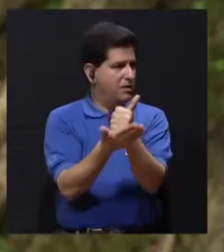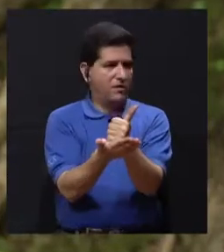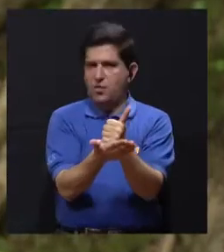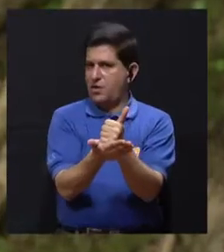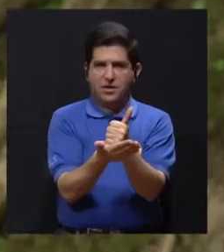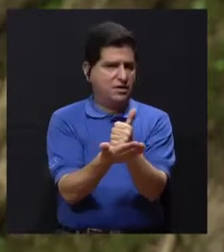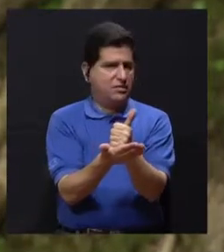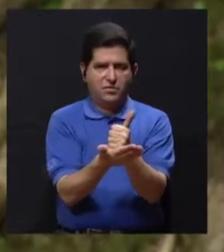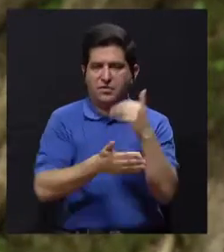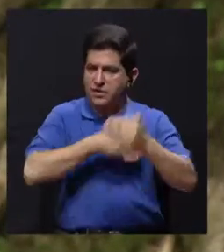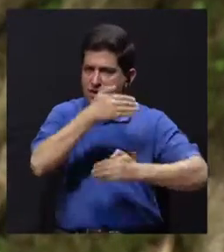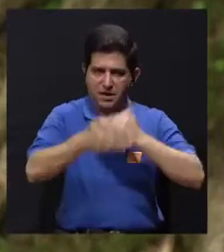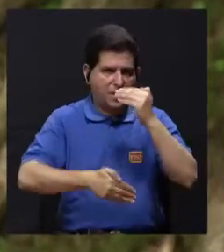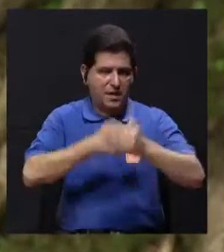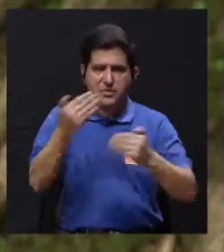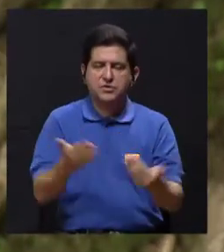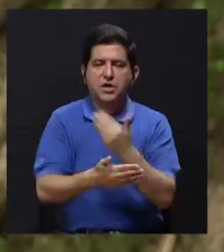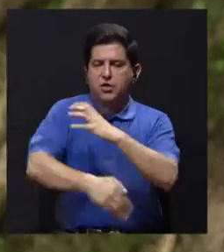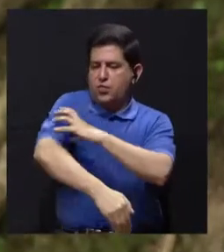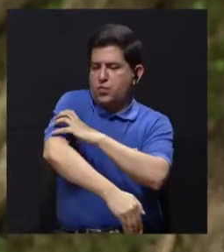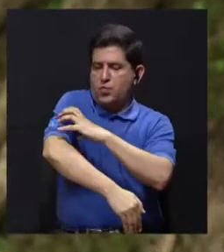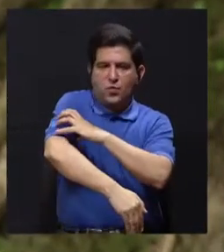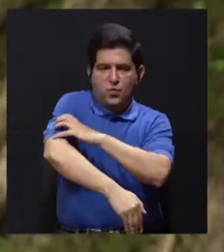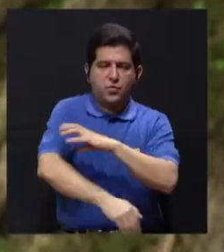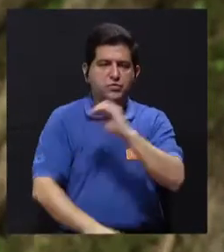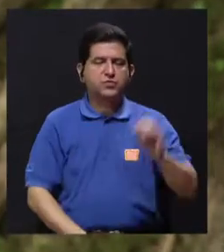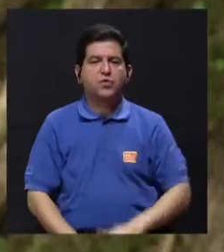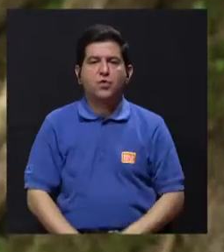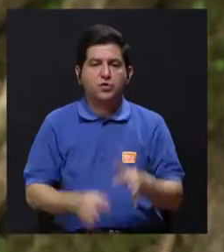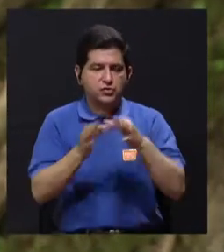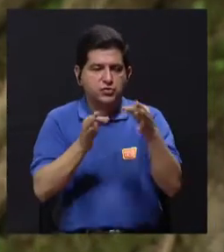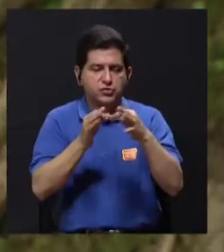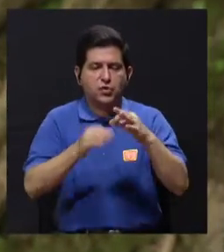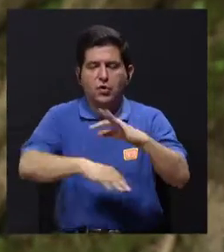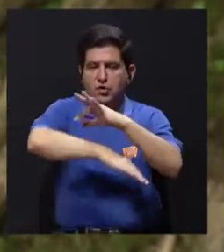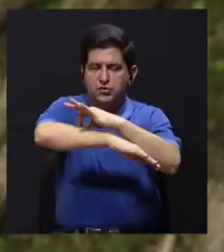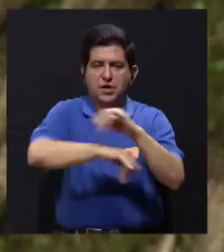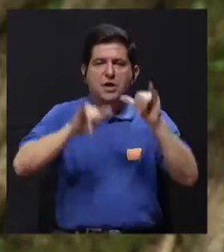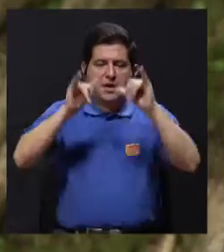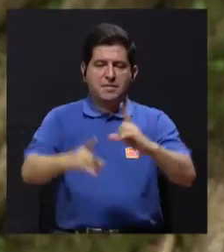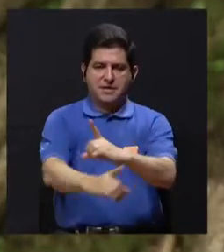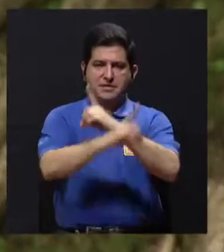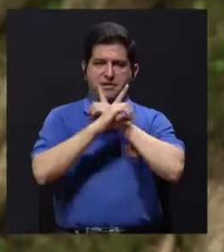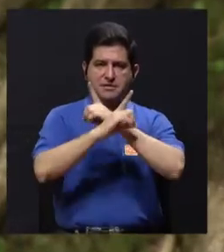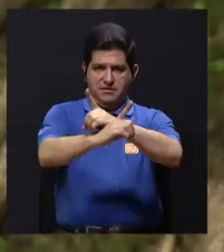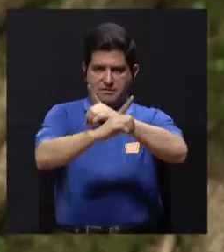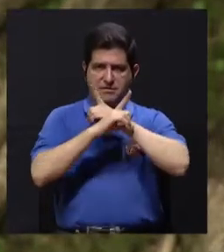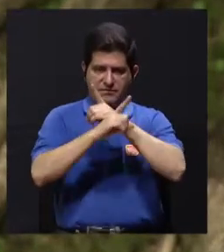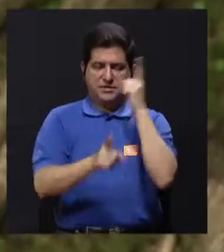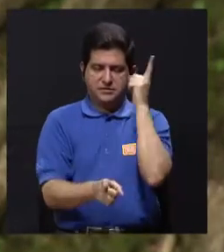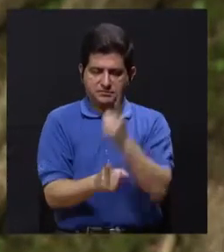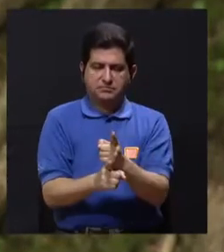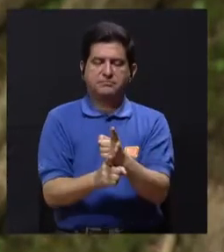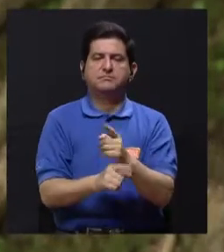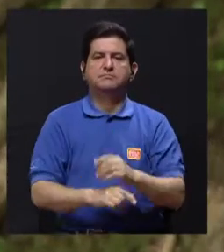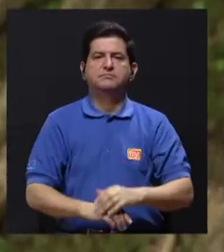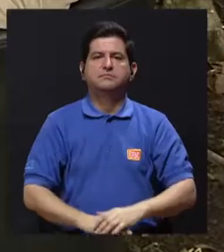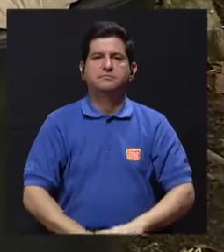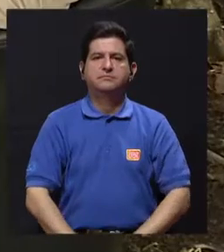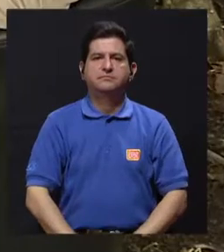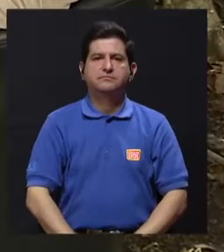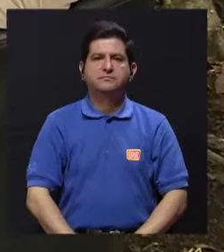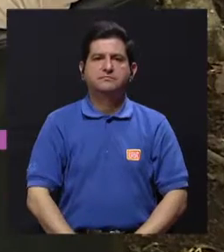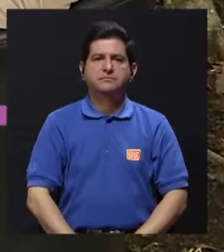favorecer que se construya nuevo músculo, se construyan nuevas células en la piel y que se mantengan las defensas de manera apropiada.